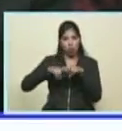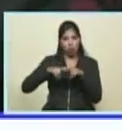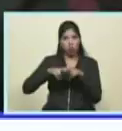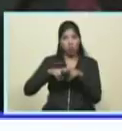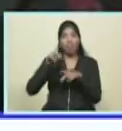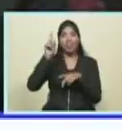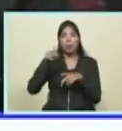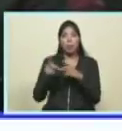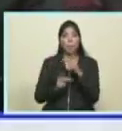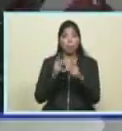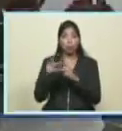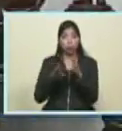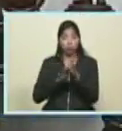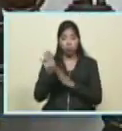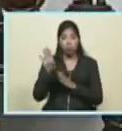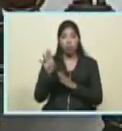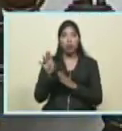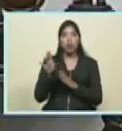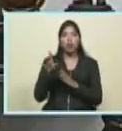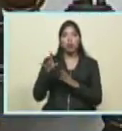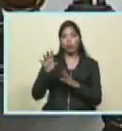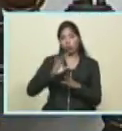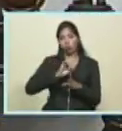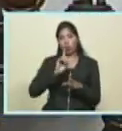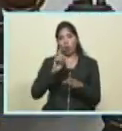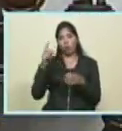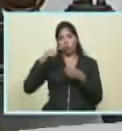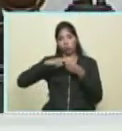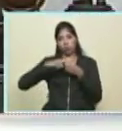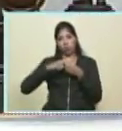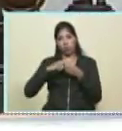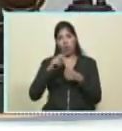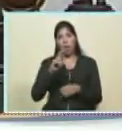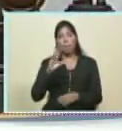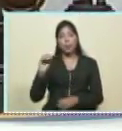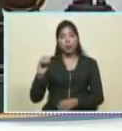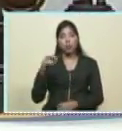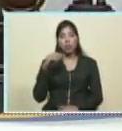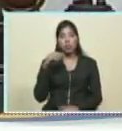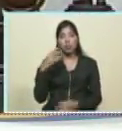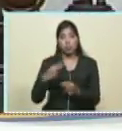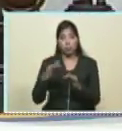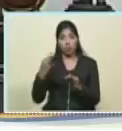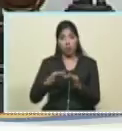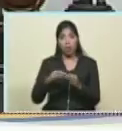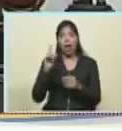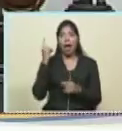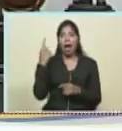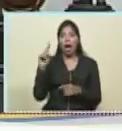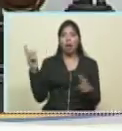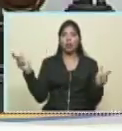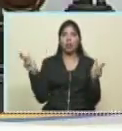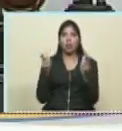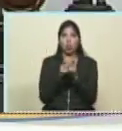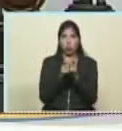productores de petróleo no miembros del OPEP. El próximo 20 de septiembre va a haber reunión